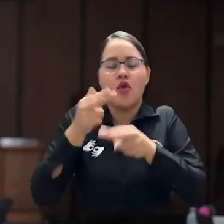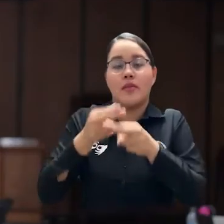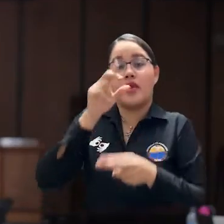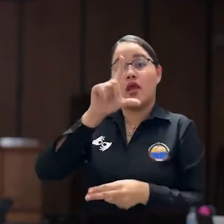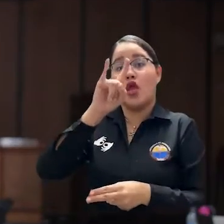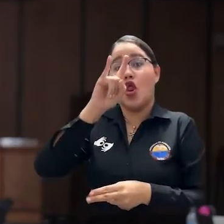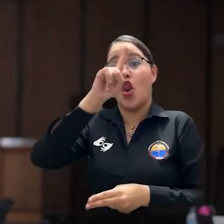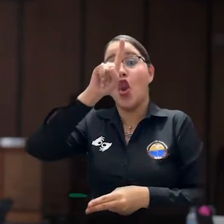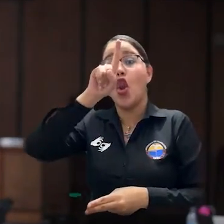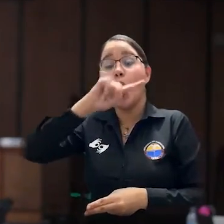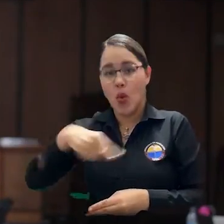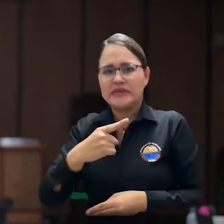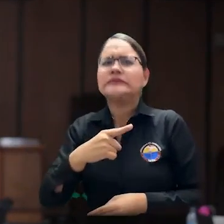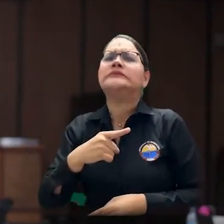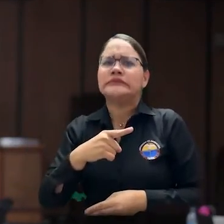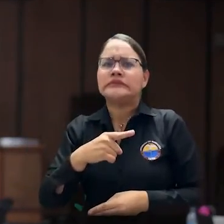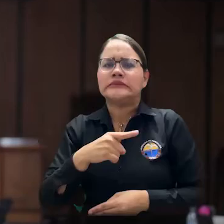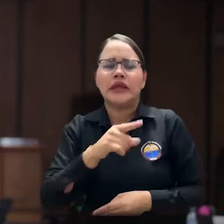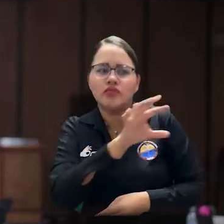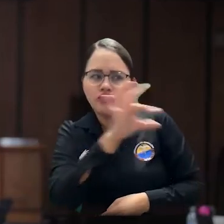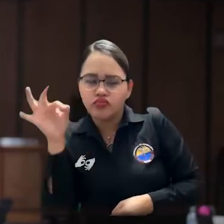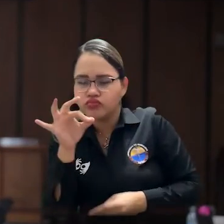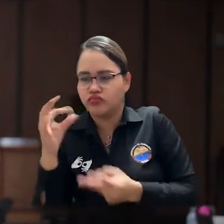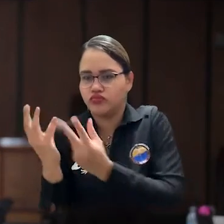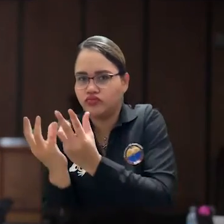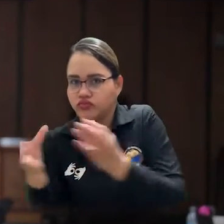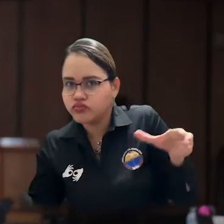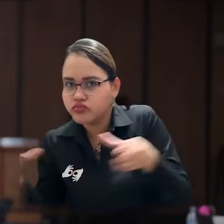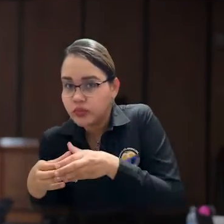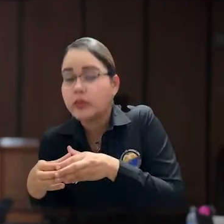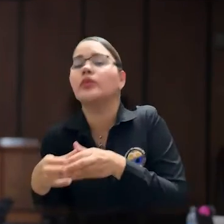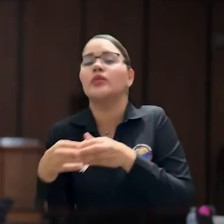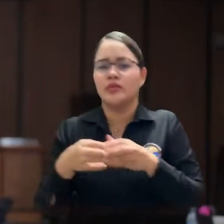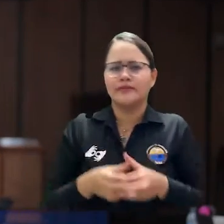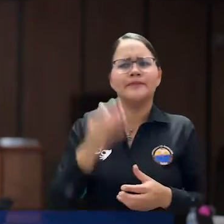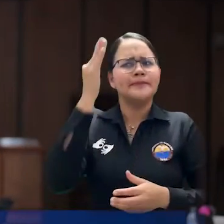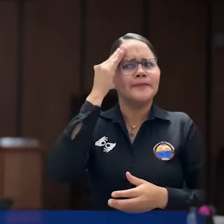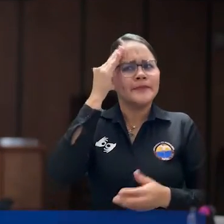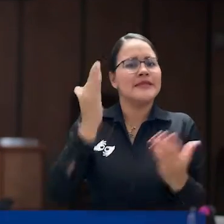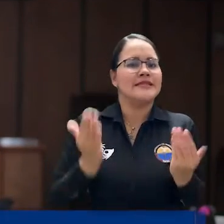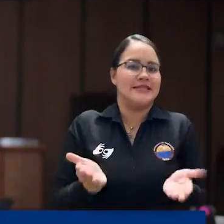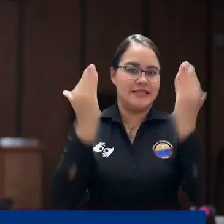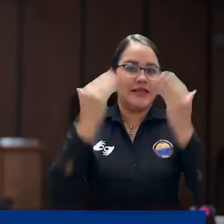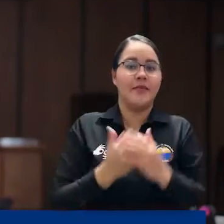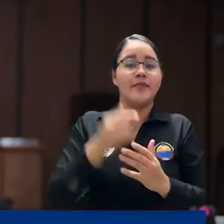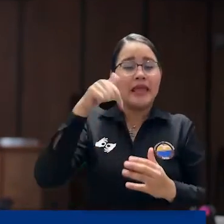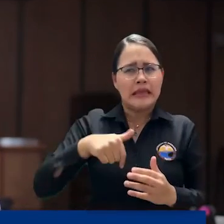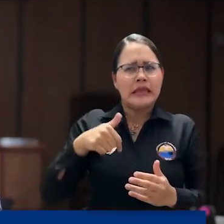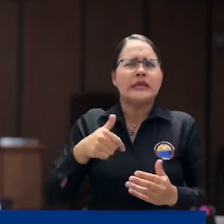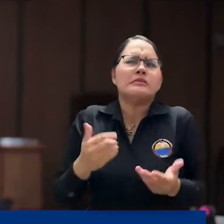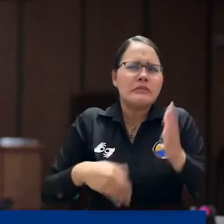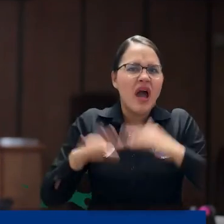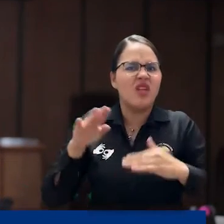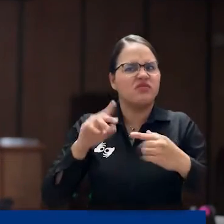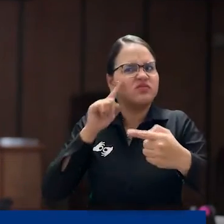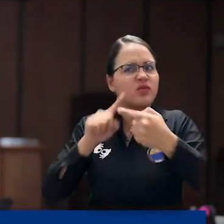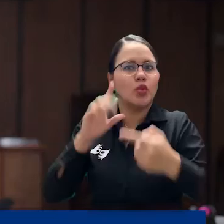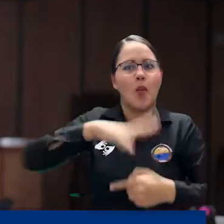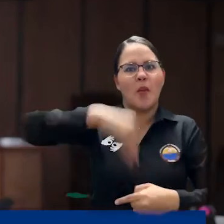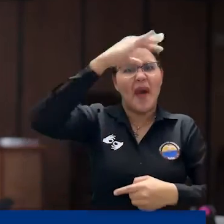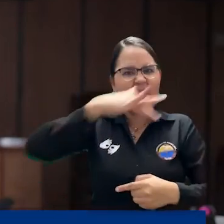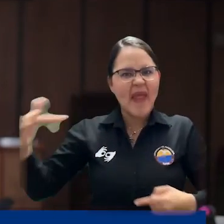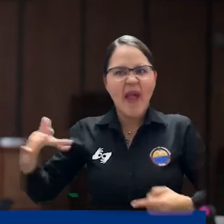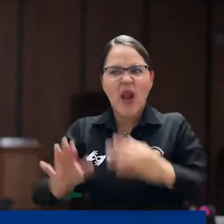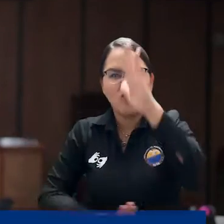universidad que ha jalonado los procesos no solamente en el Magdalena, sino en la región, yo diría que en el